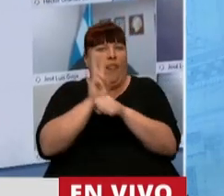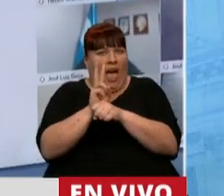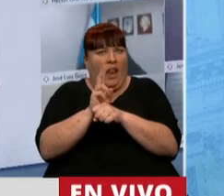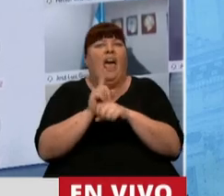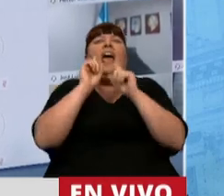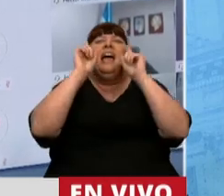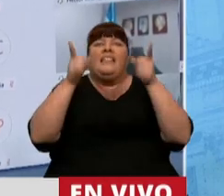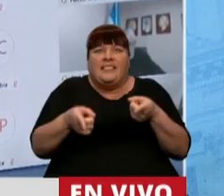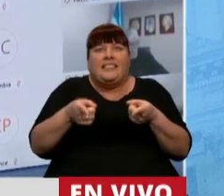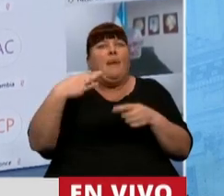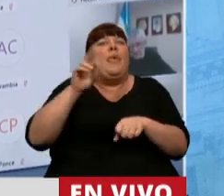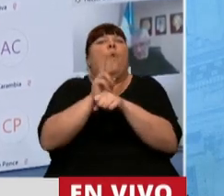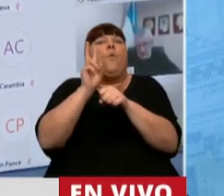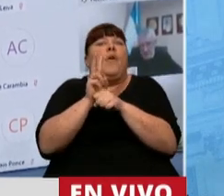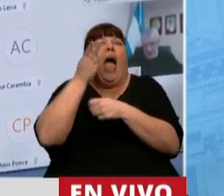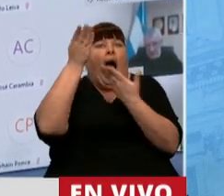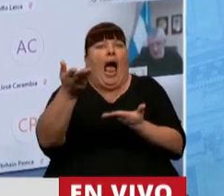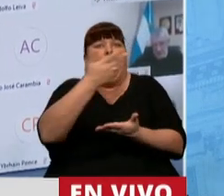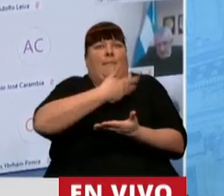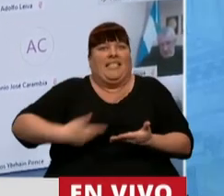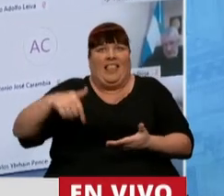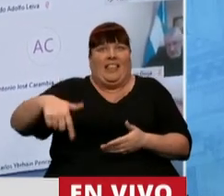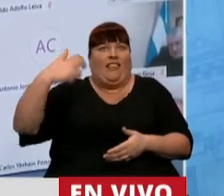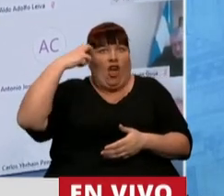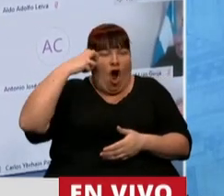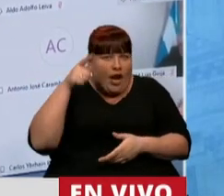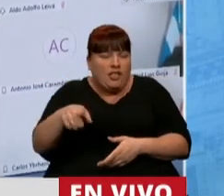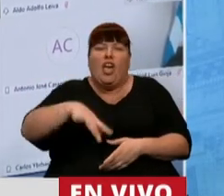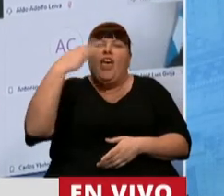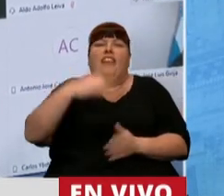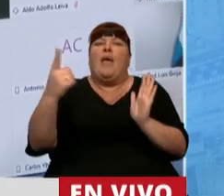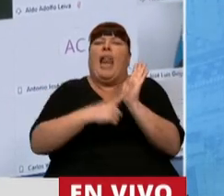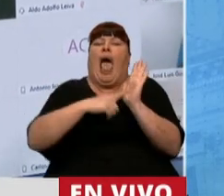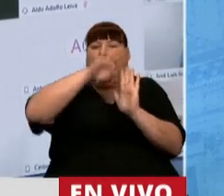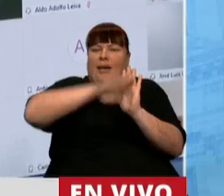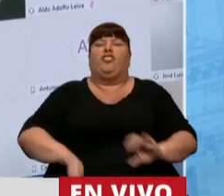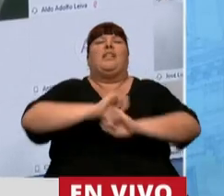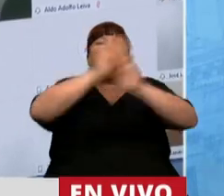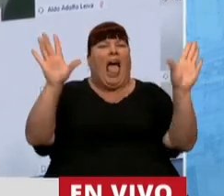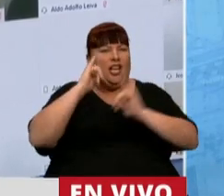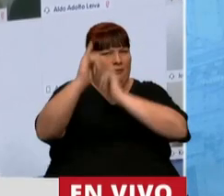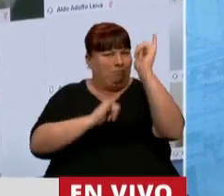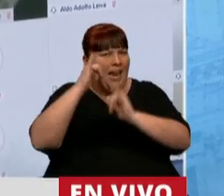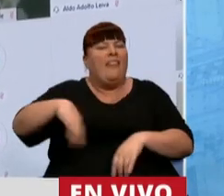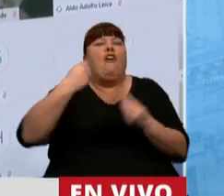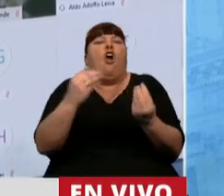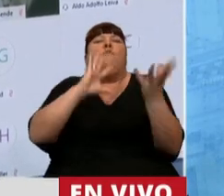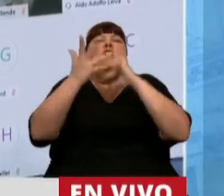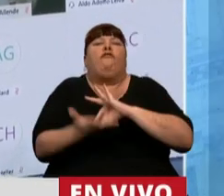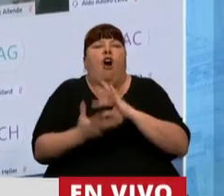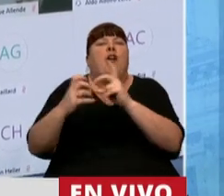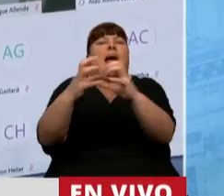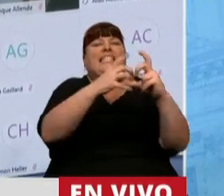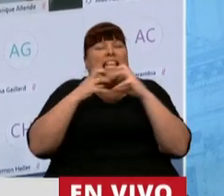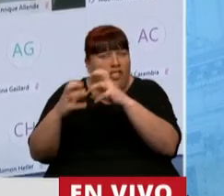también hace al cuidado del Presidente de esta casa que ponga las reglas de juego claras, que nos diga cómo son las